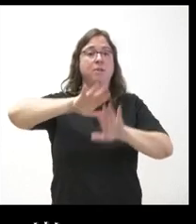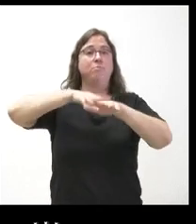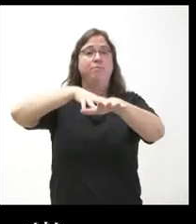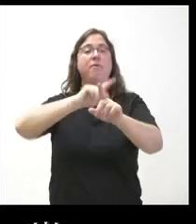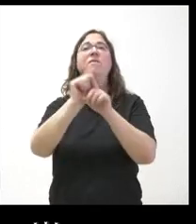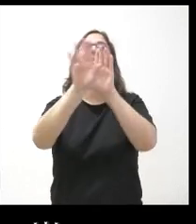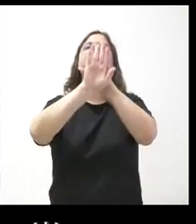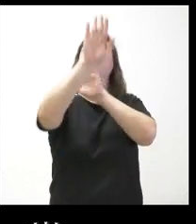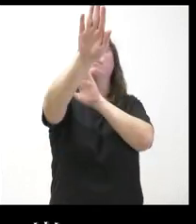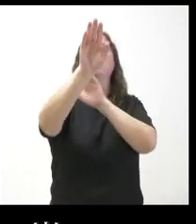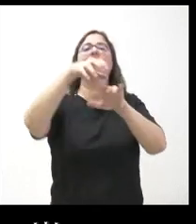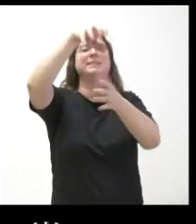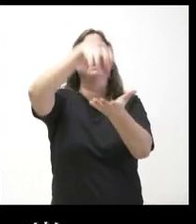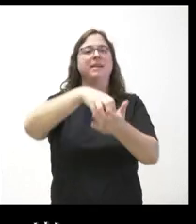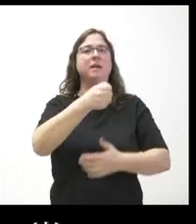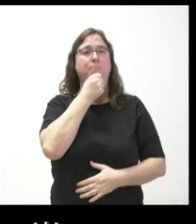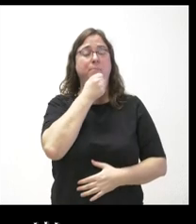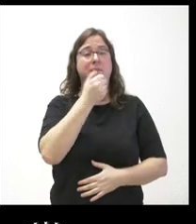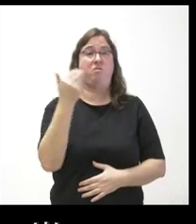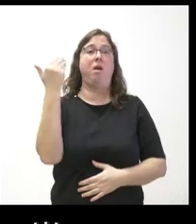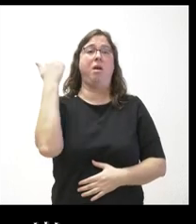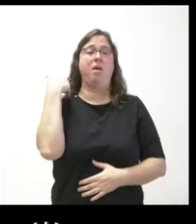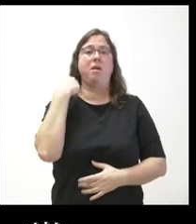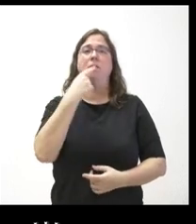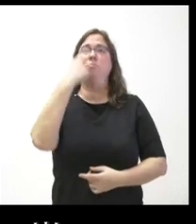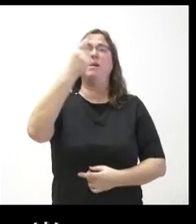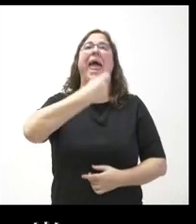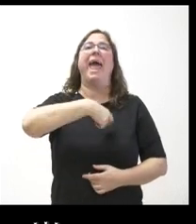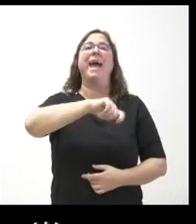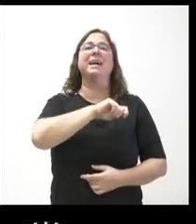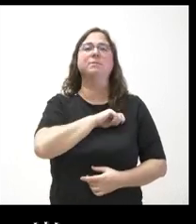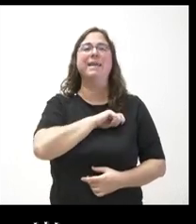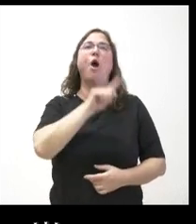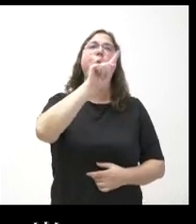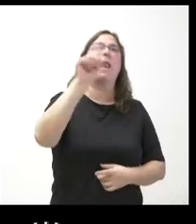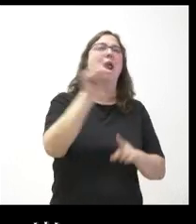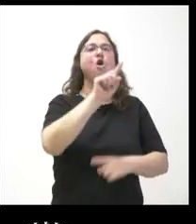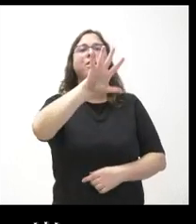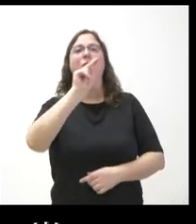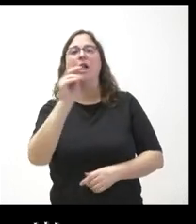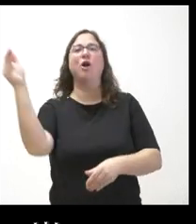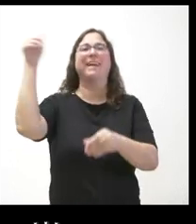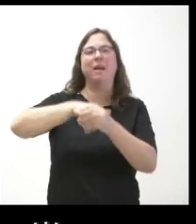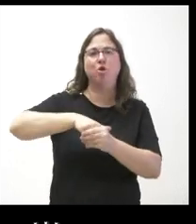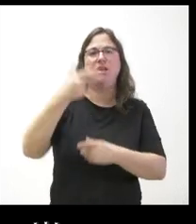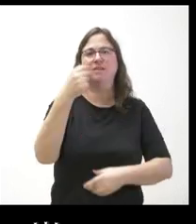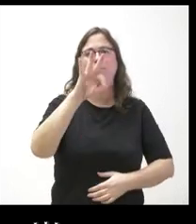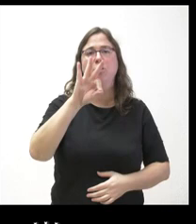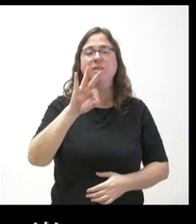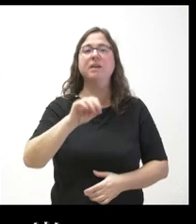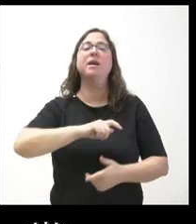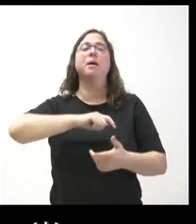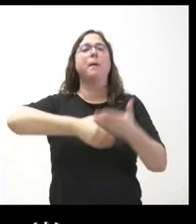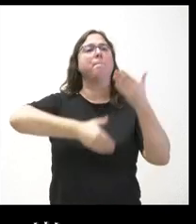Socialista de la sede y entre otras cosas proclamó España es una y 51, que te vote chapote, los periodistas blanquean los